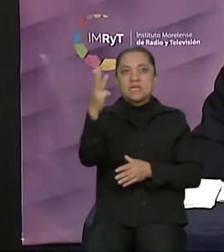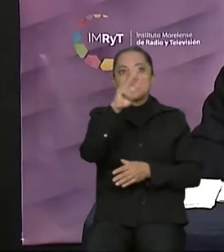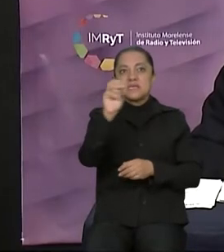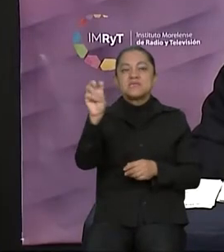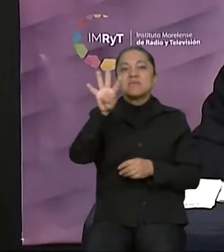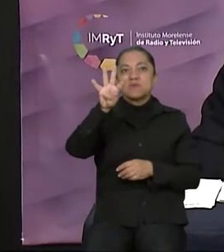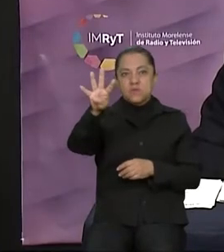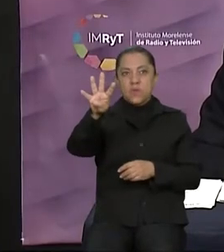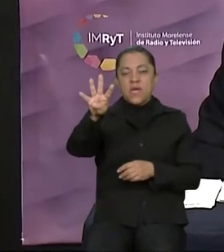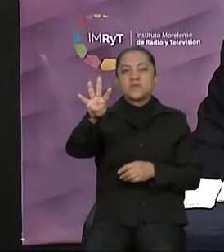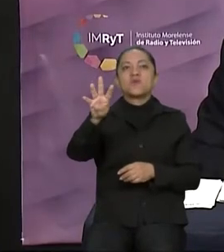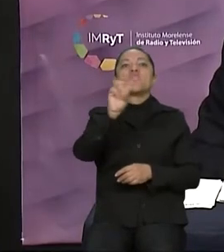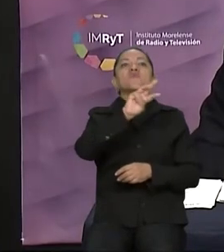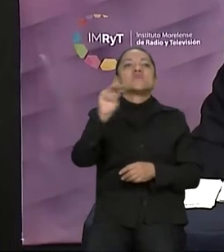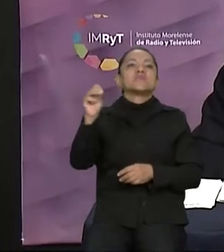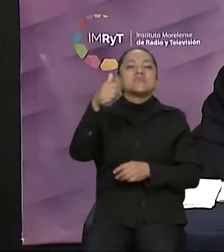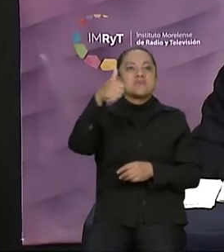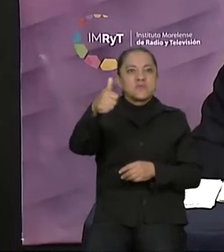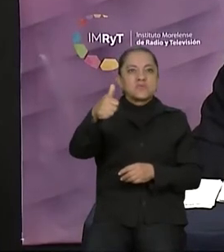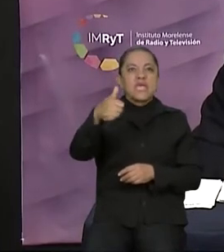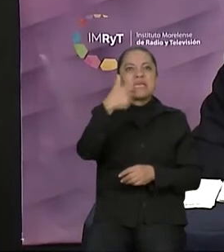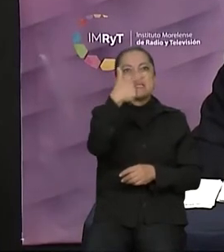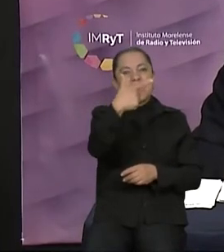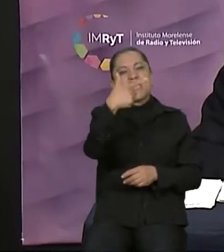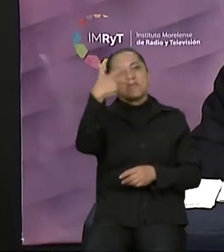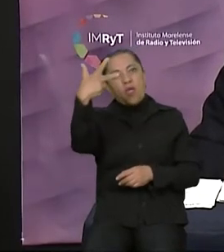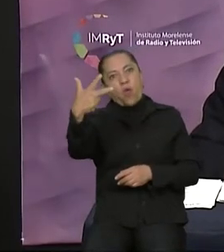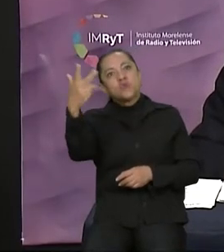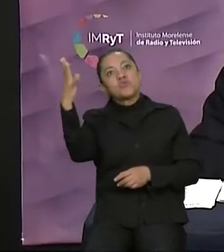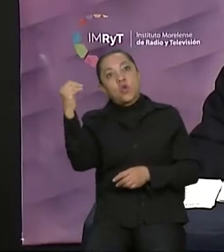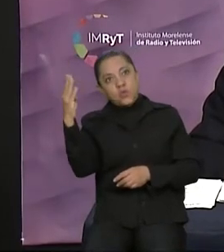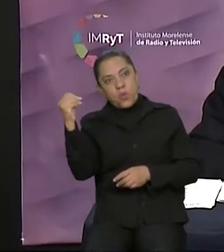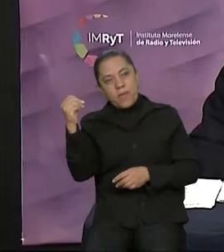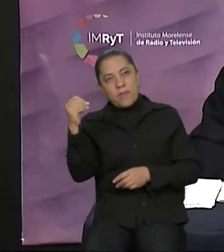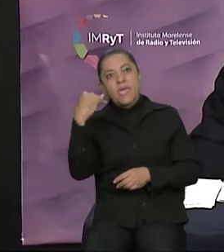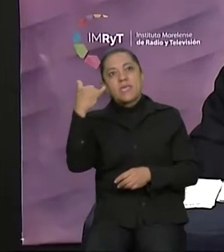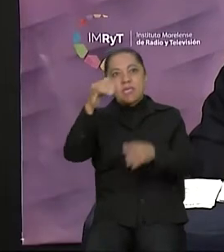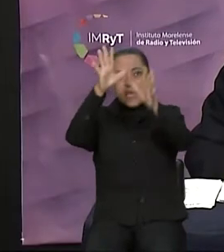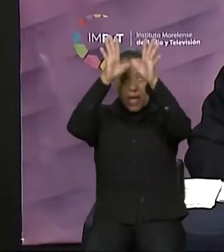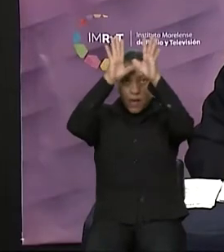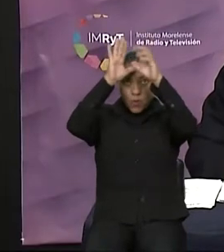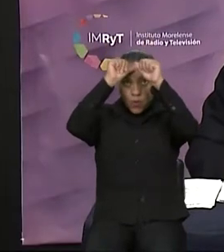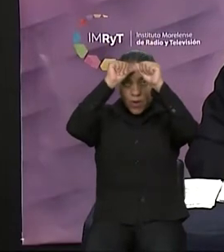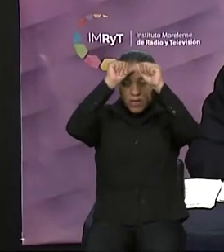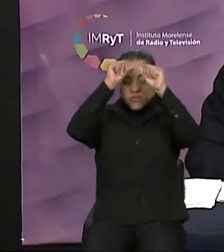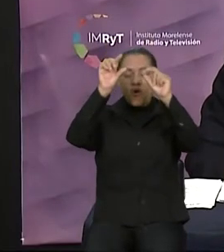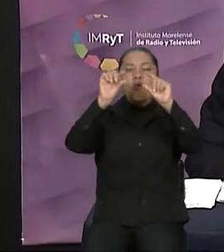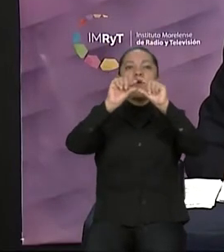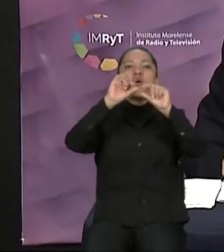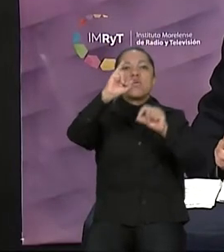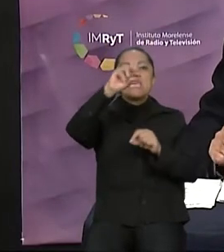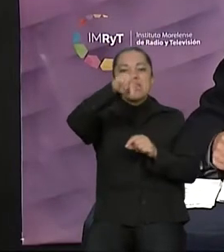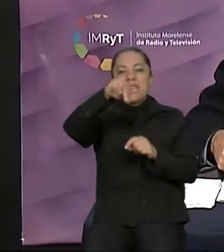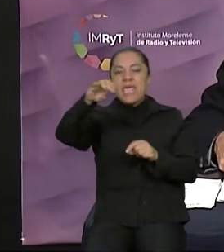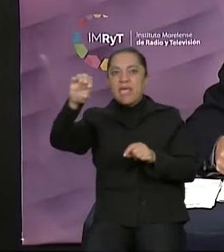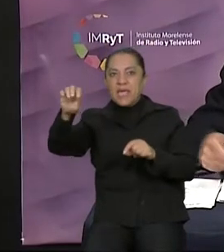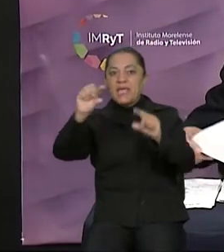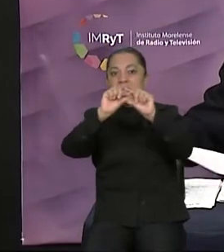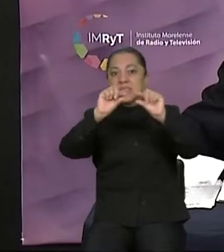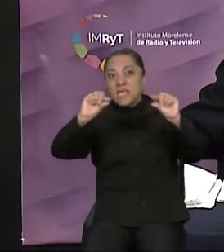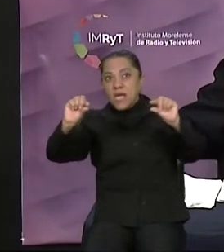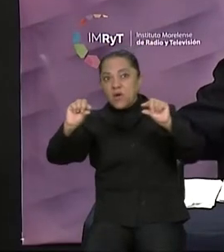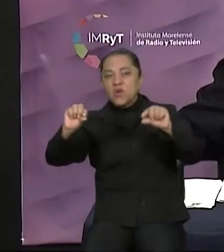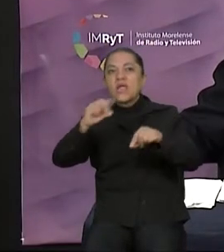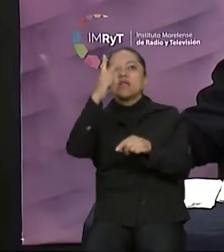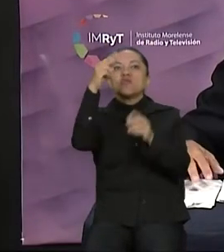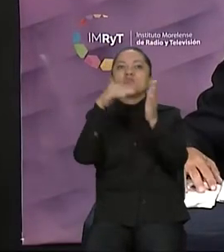8, 9 y 310, y el acuerdo INE diagonal CG598 diagonal 2017.